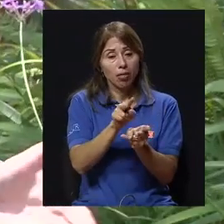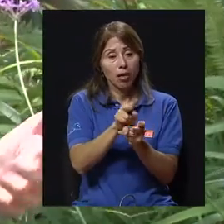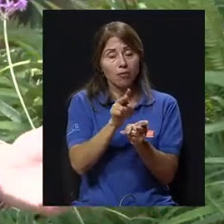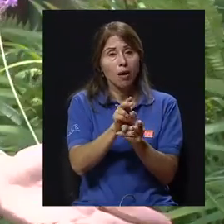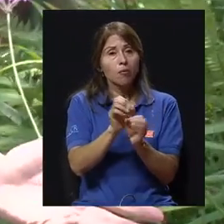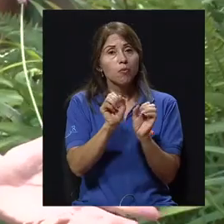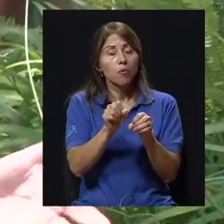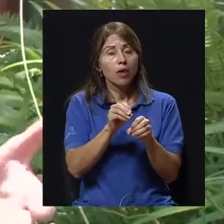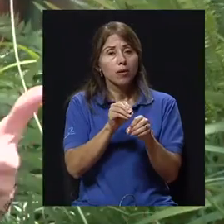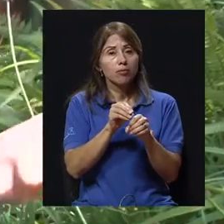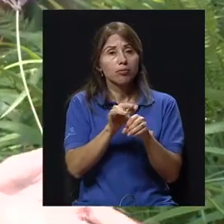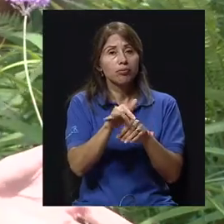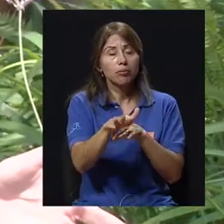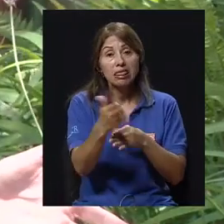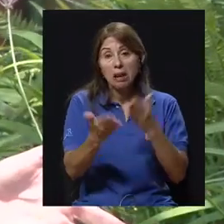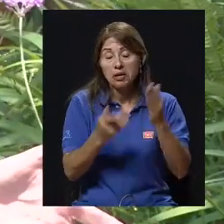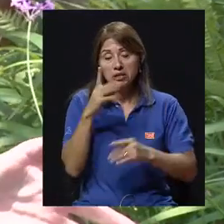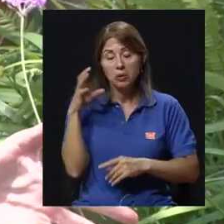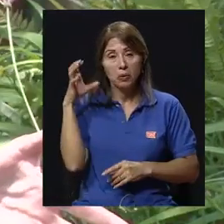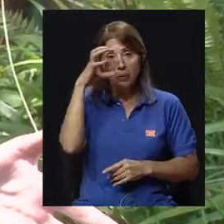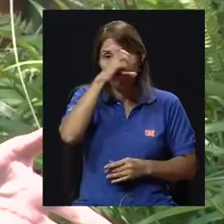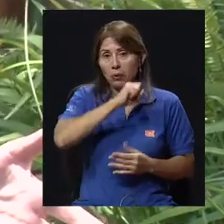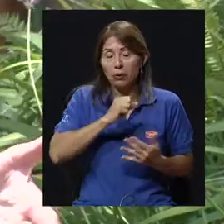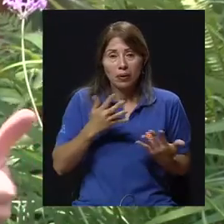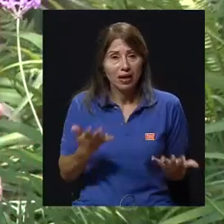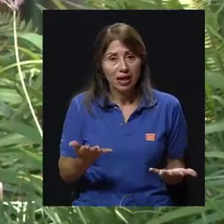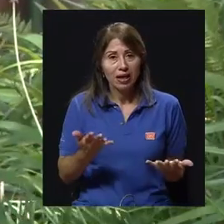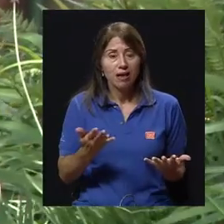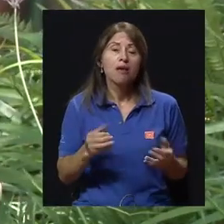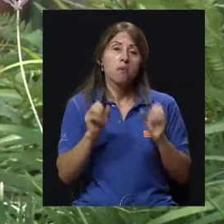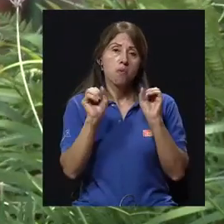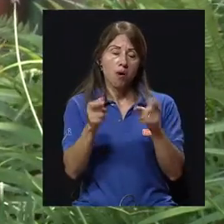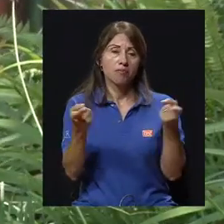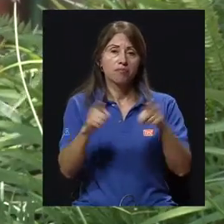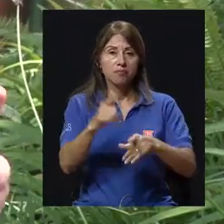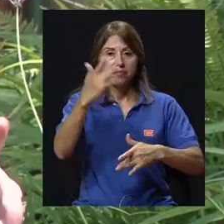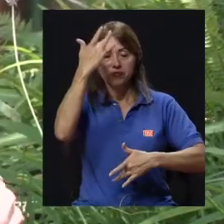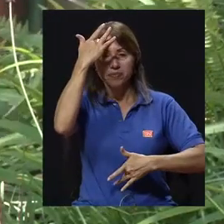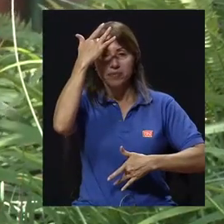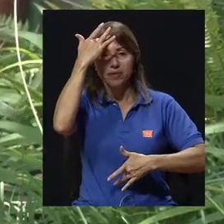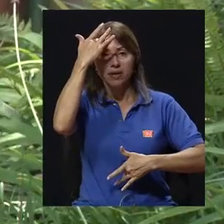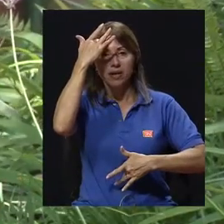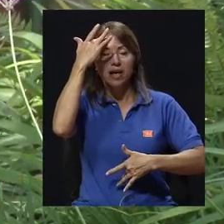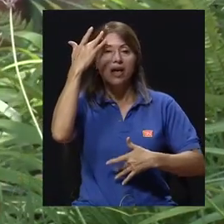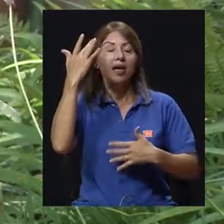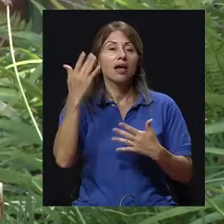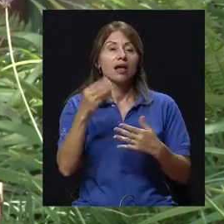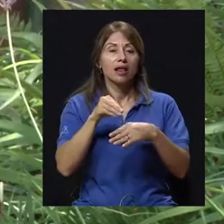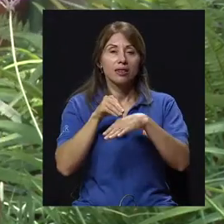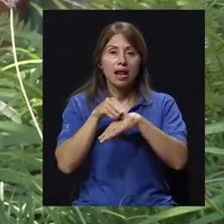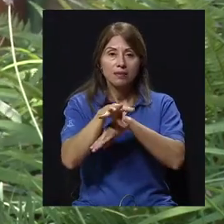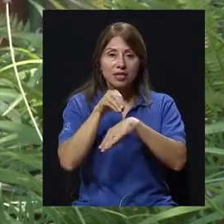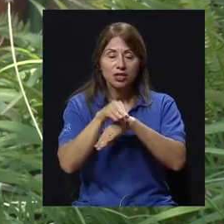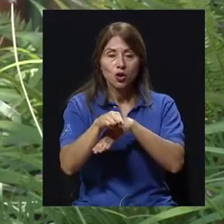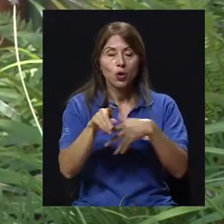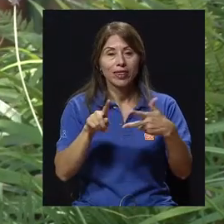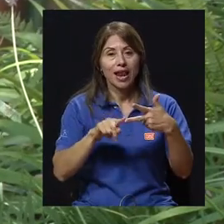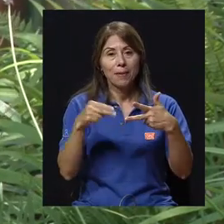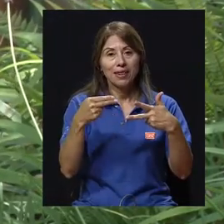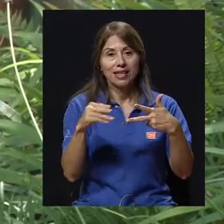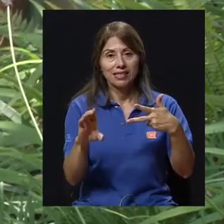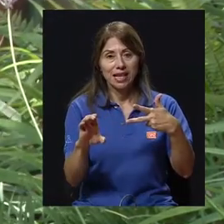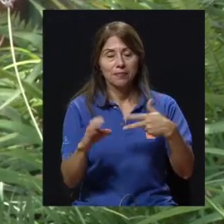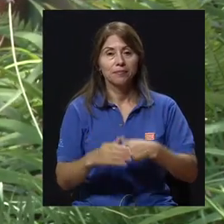que no necesariamente son evidentes en una relación sexual y que perfectamente pueden permitir el paso o la transmisión de la